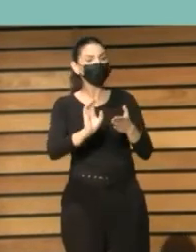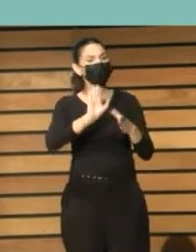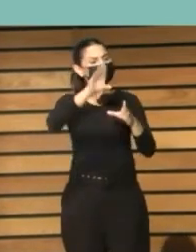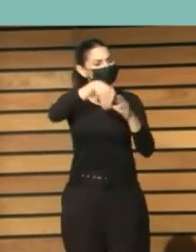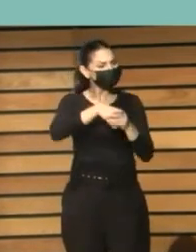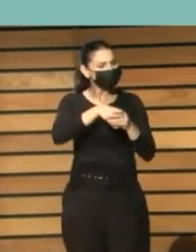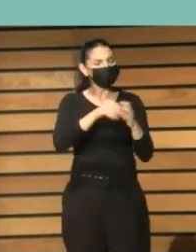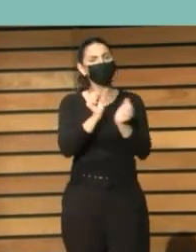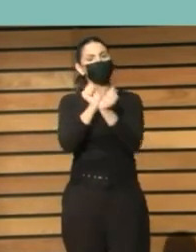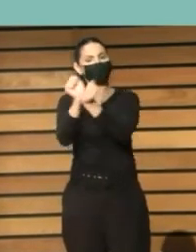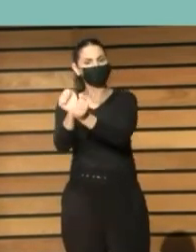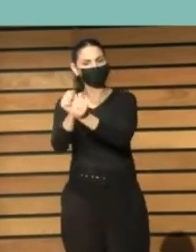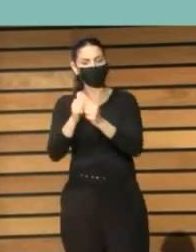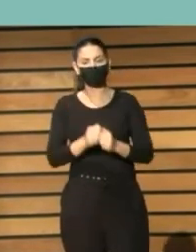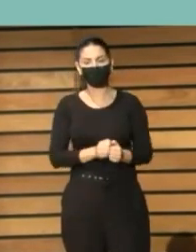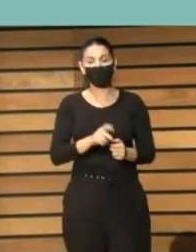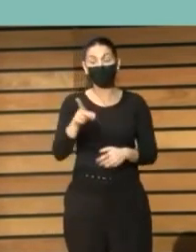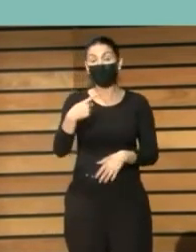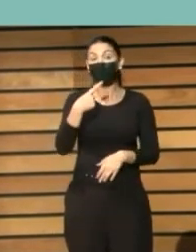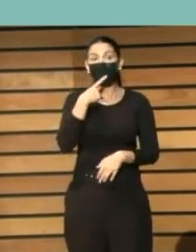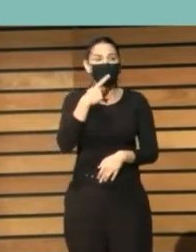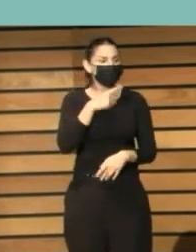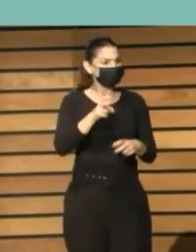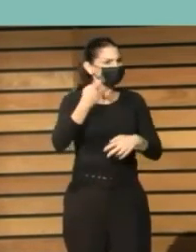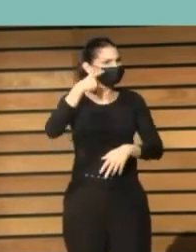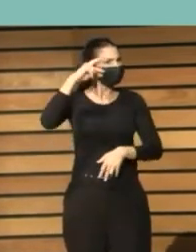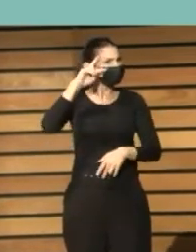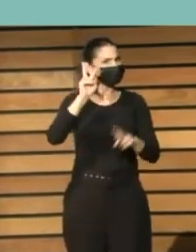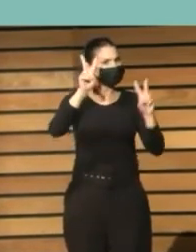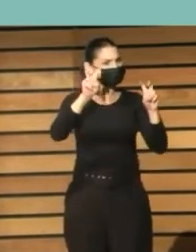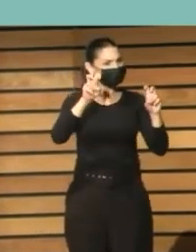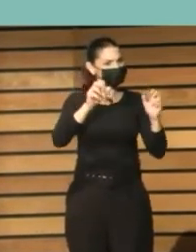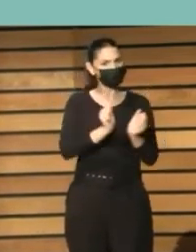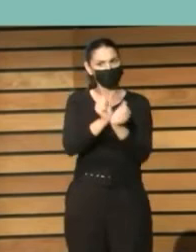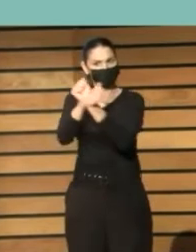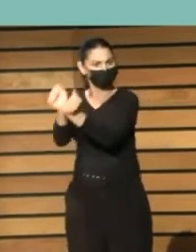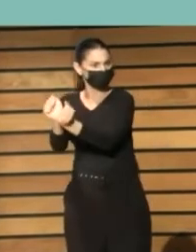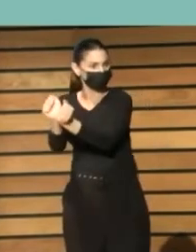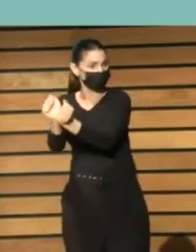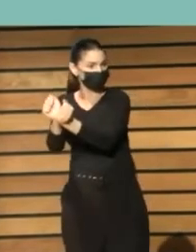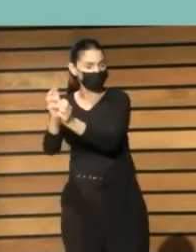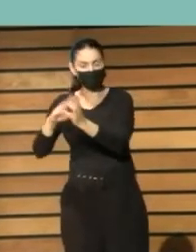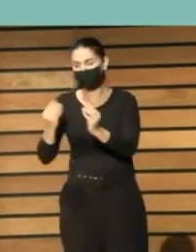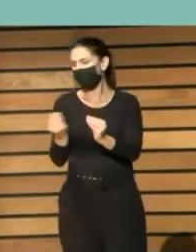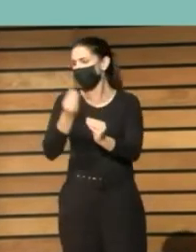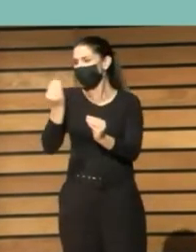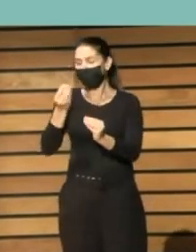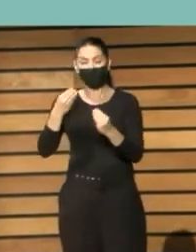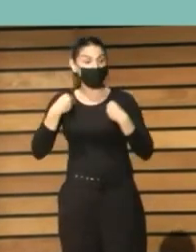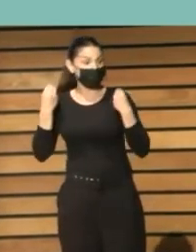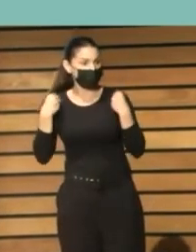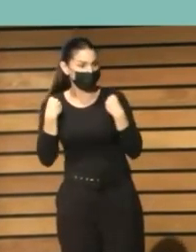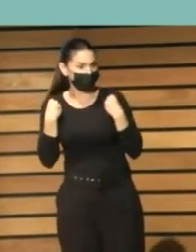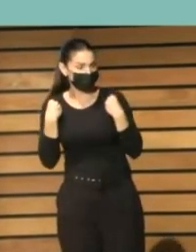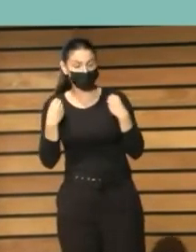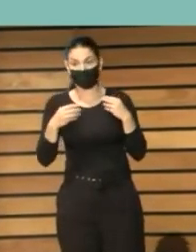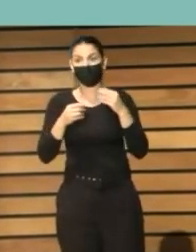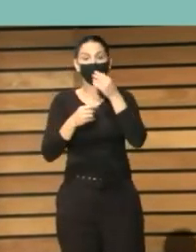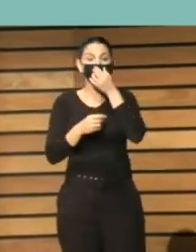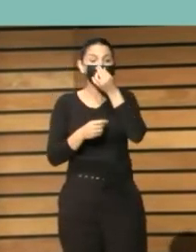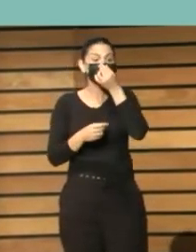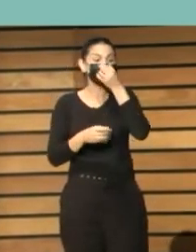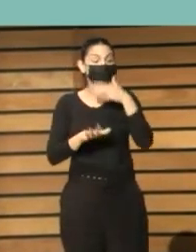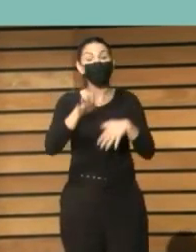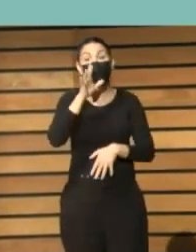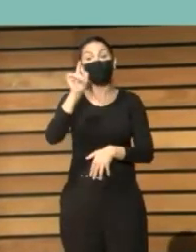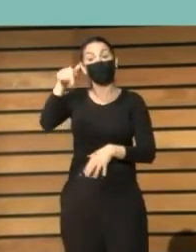entrar a la cárcel decía él ha sido lo mejor que me ha pasado en la vida para comenzar una vida distinta fue una de las afirmaciones que hizo en